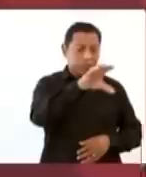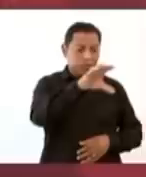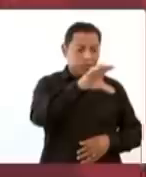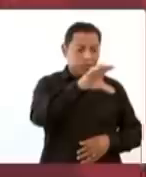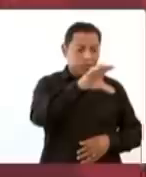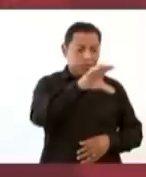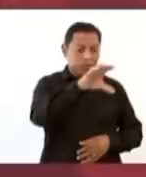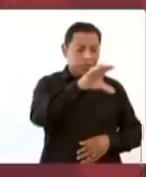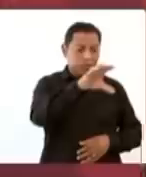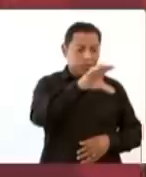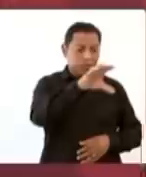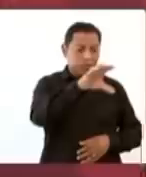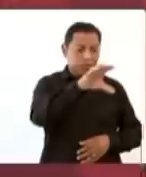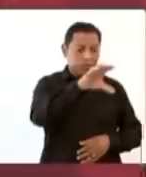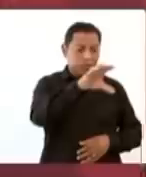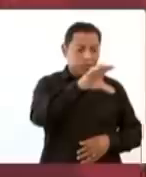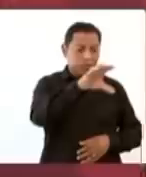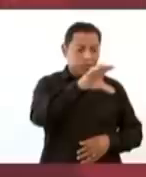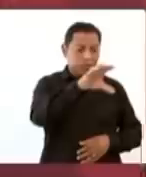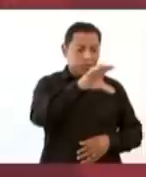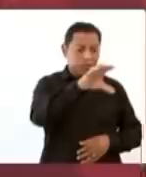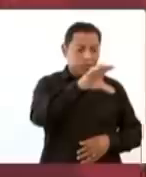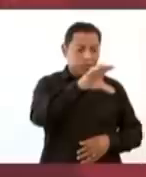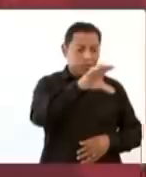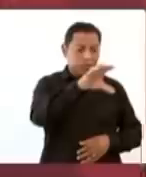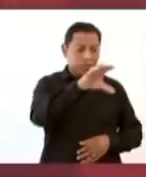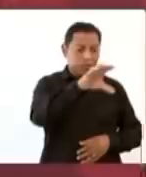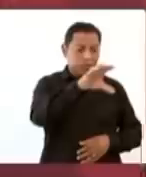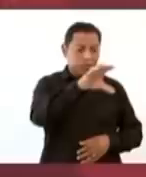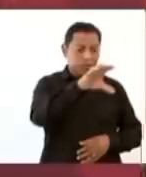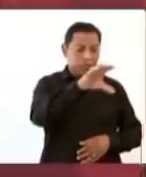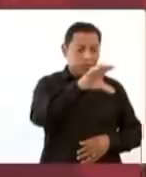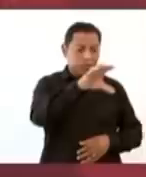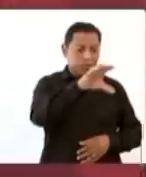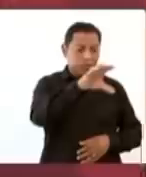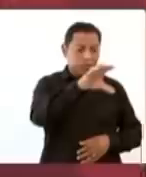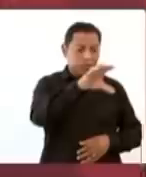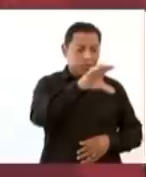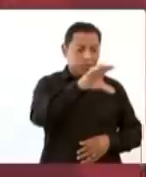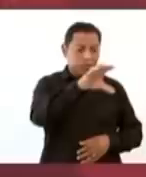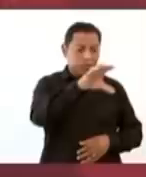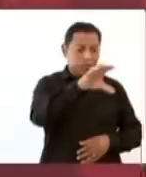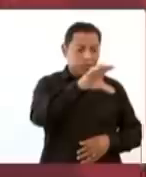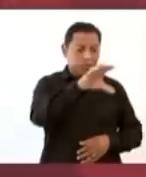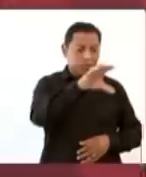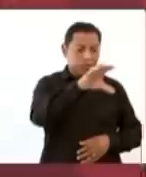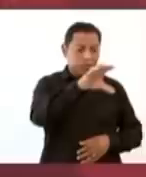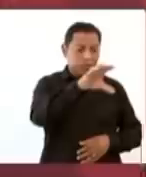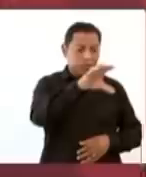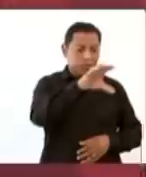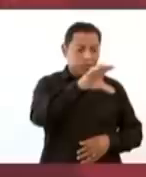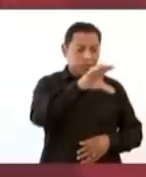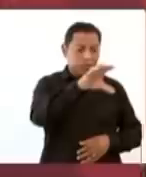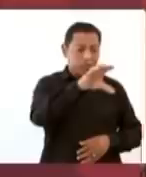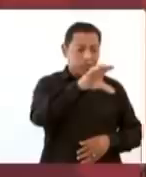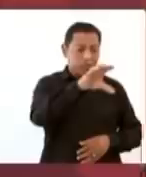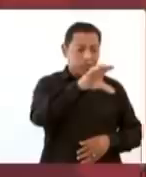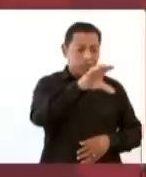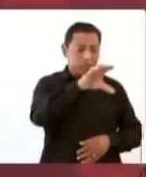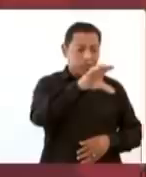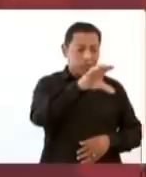salir de su tierra. Pues ya casi van cuatro años y ya nadie habla de esas tres barreras de retención.